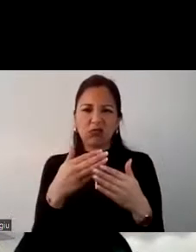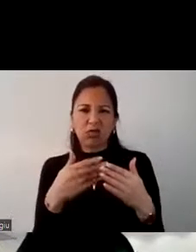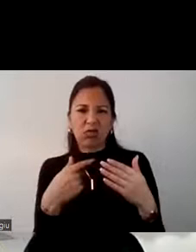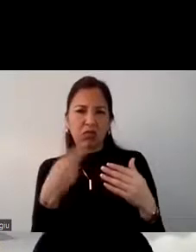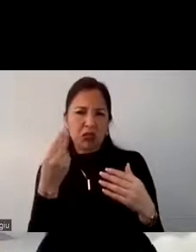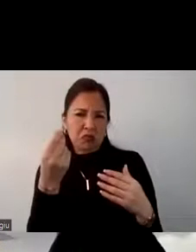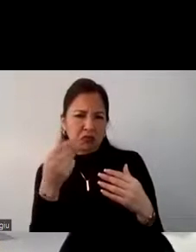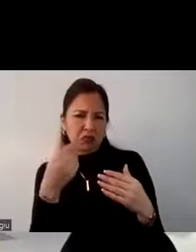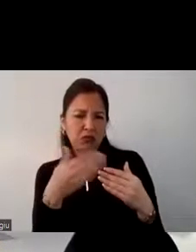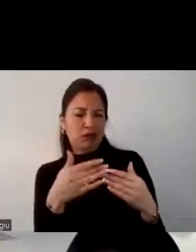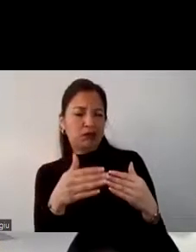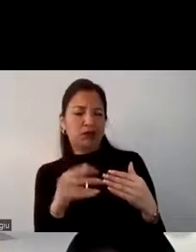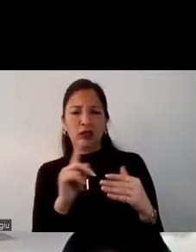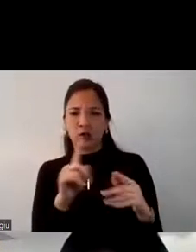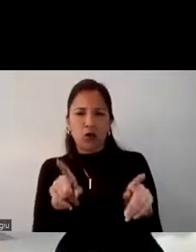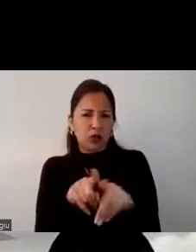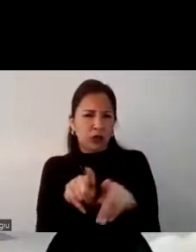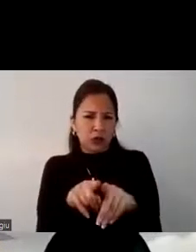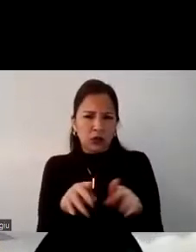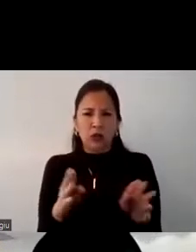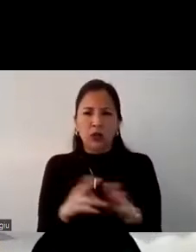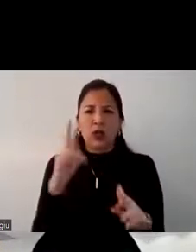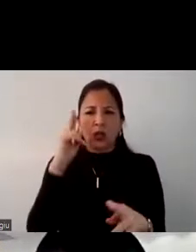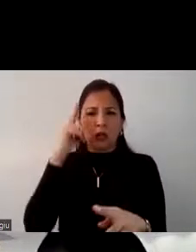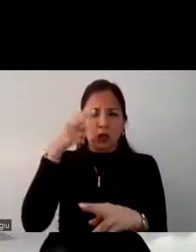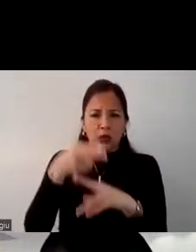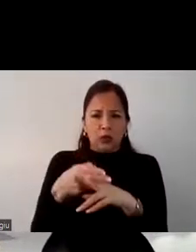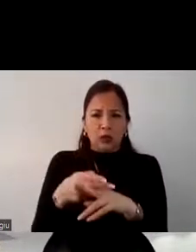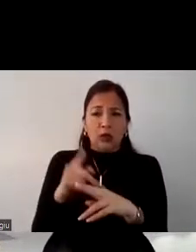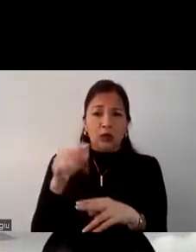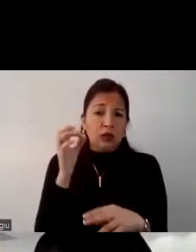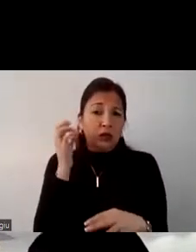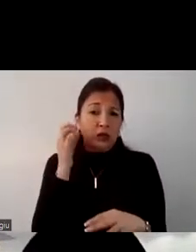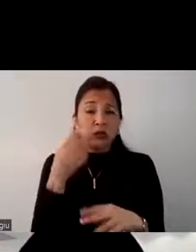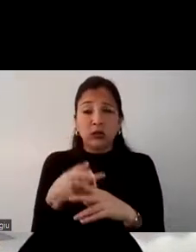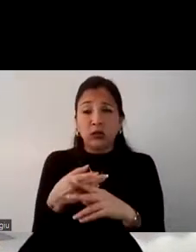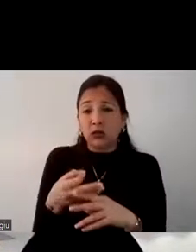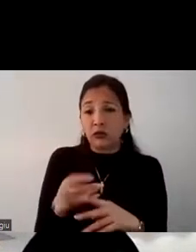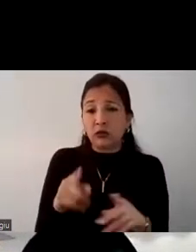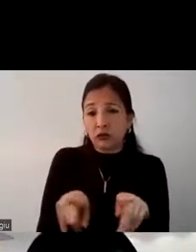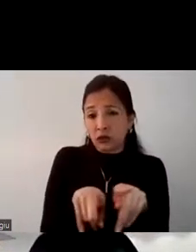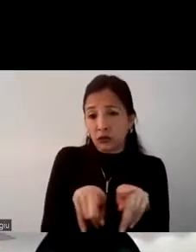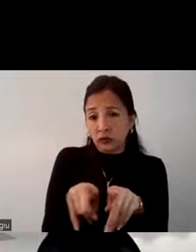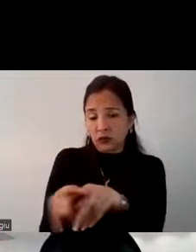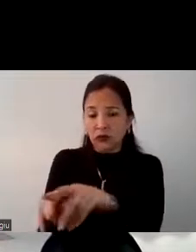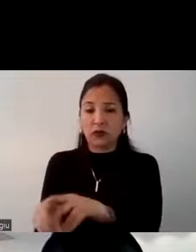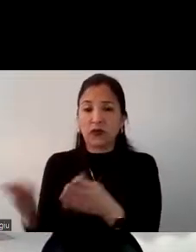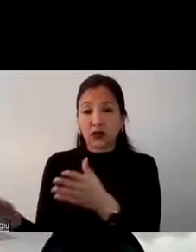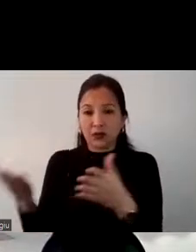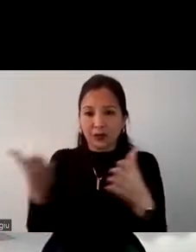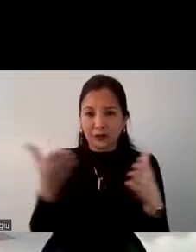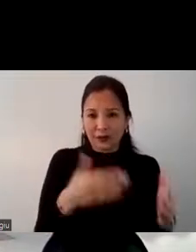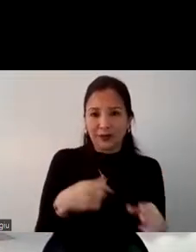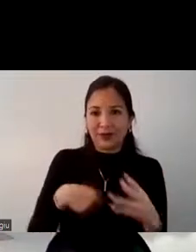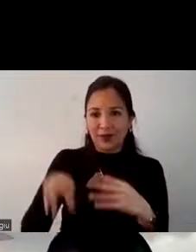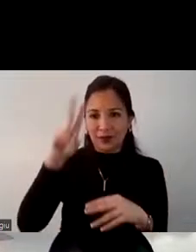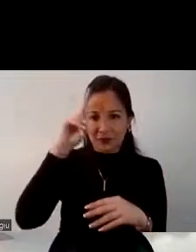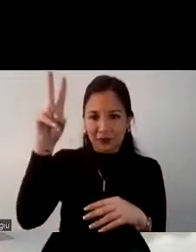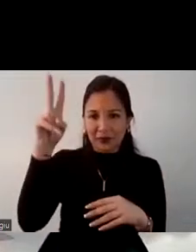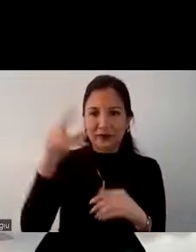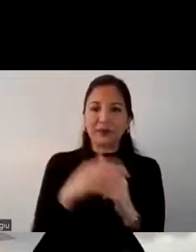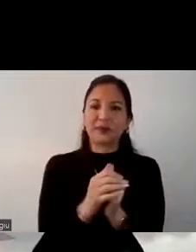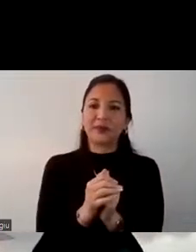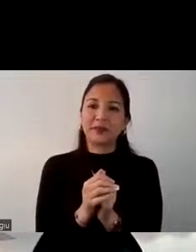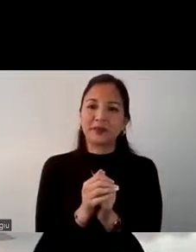socioeconómico ni la raza ni la identidad de género sino que todos somos iguales y que eres bienvenido a nuestro país en el